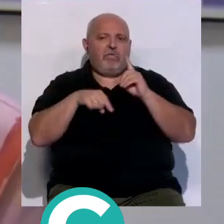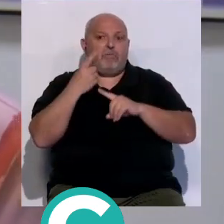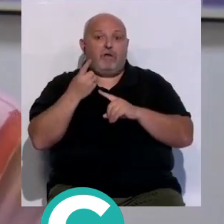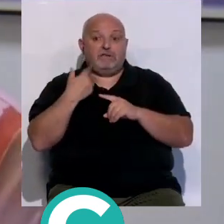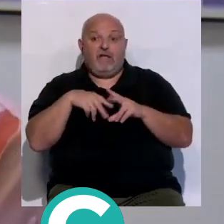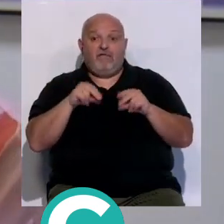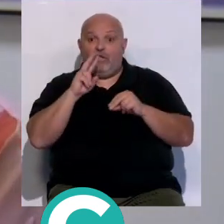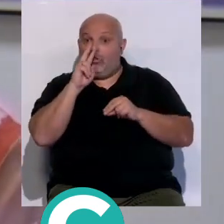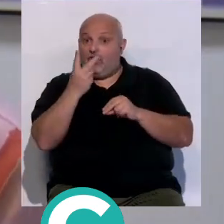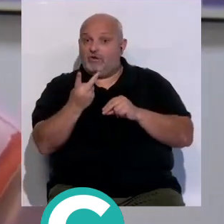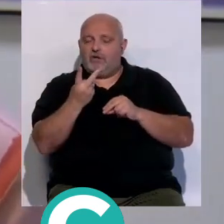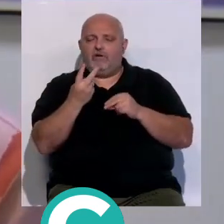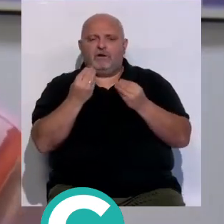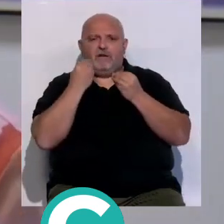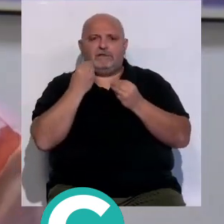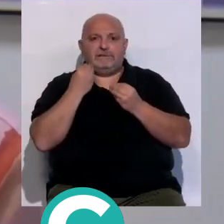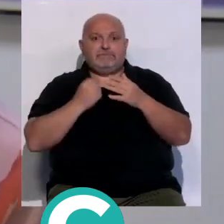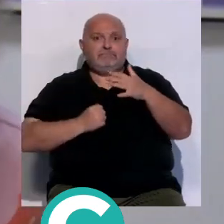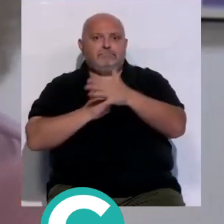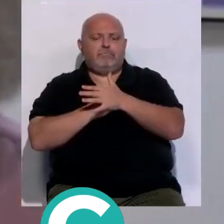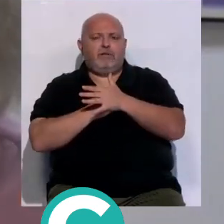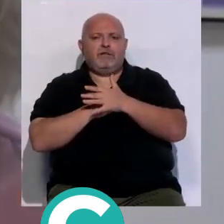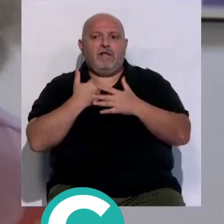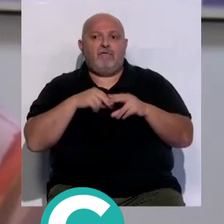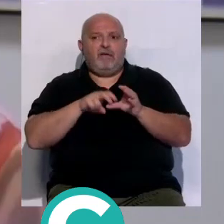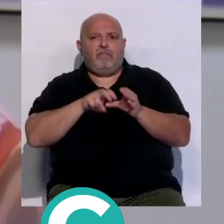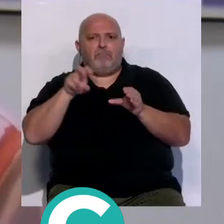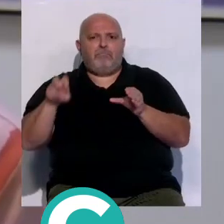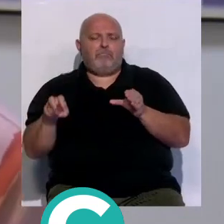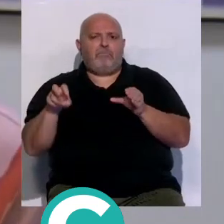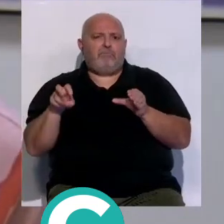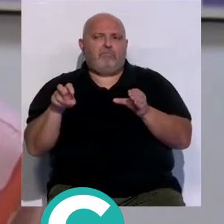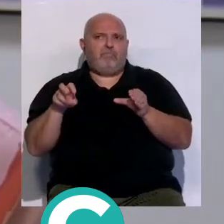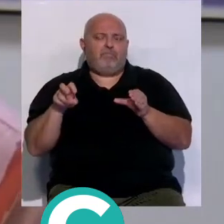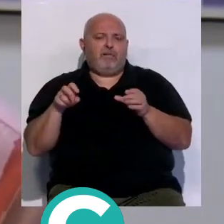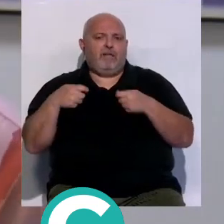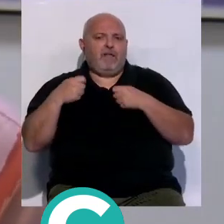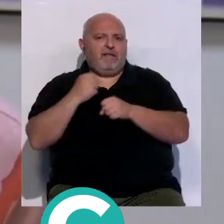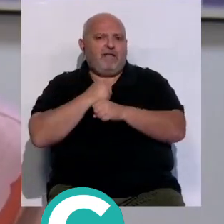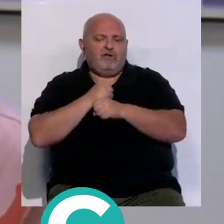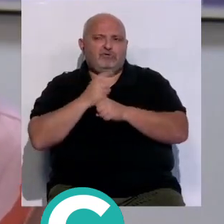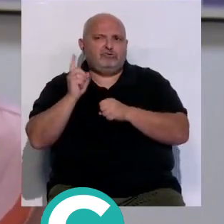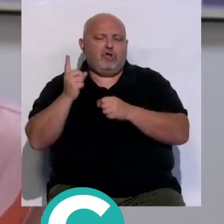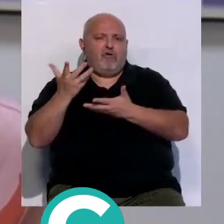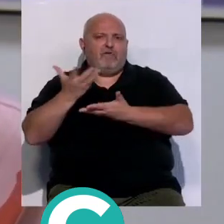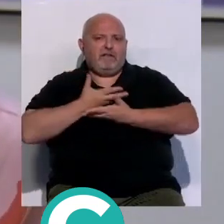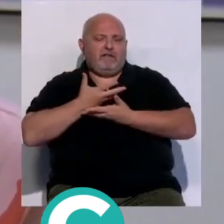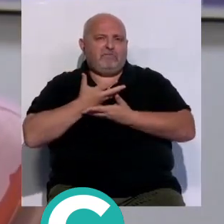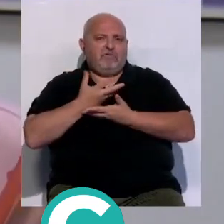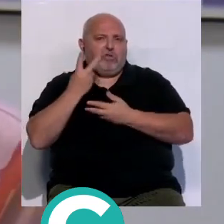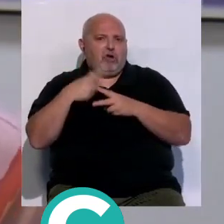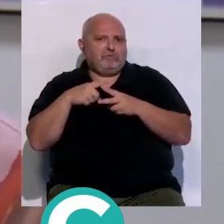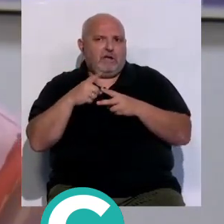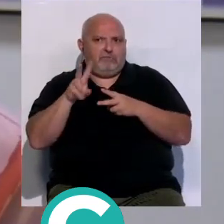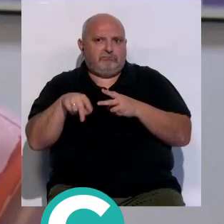que en esos dos años se formen tantísimos y cuando salgamos el mercado de trabajo solo nos oferten dos